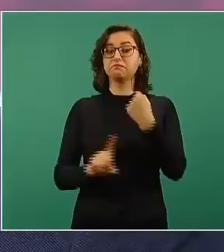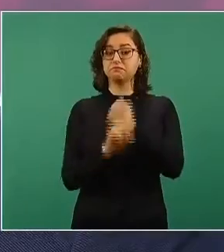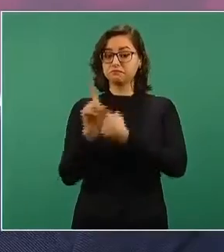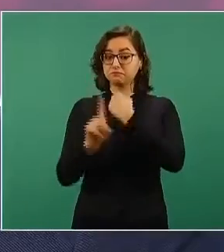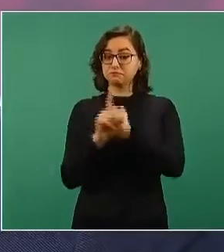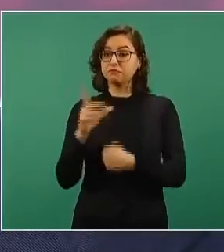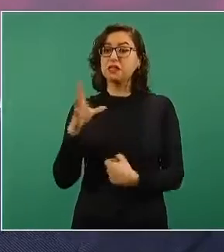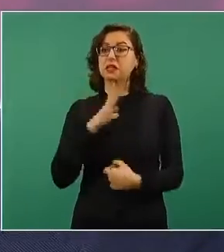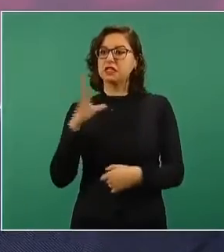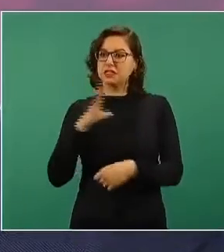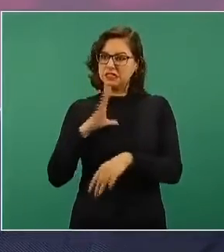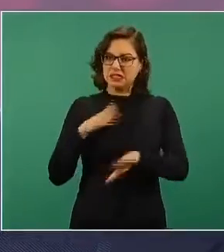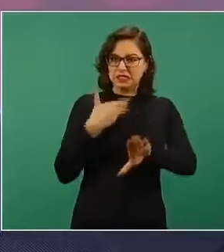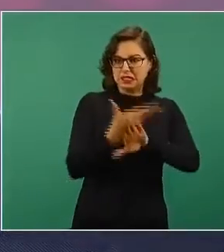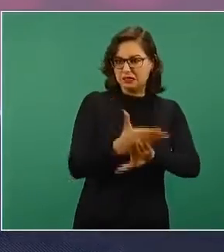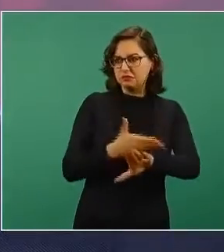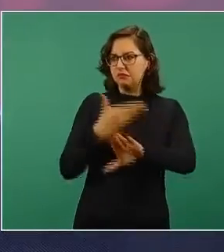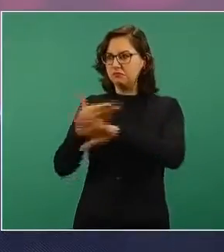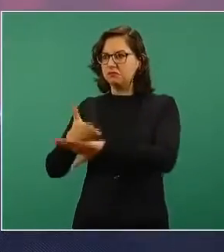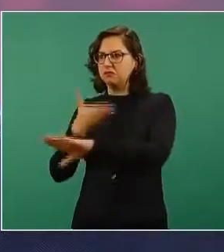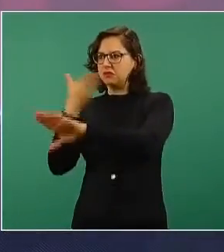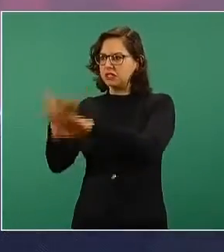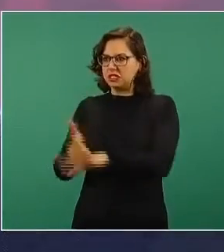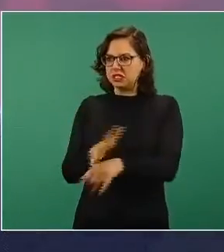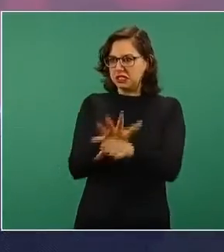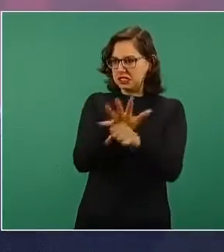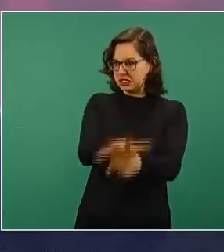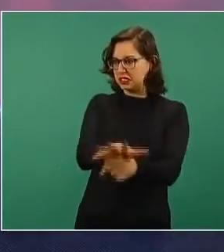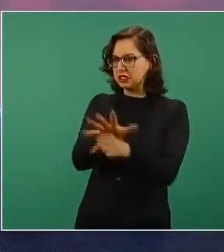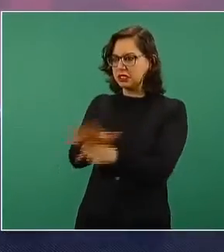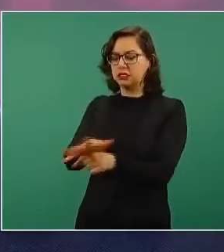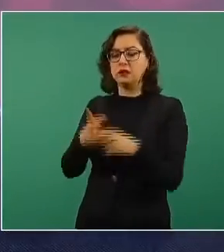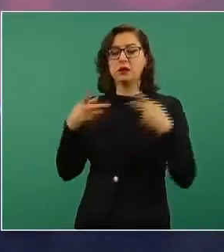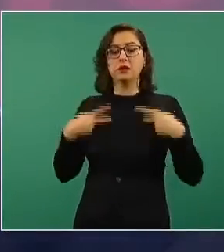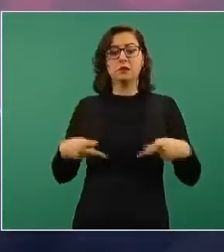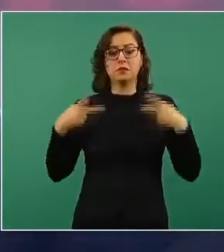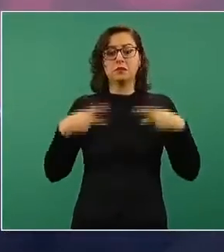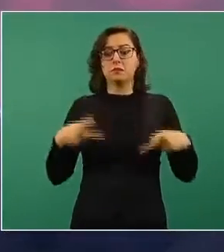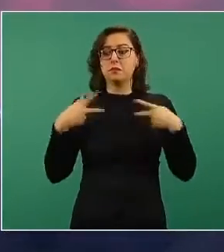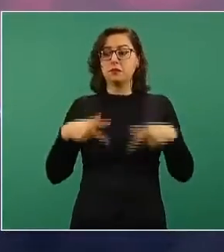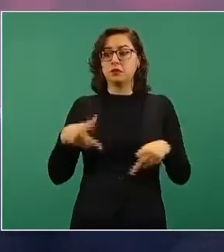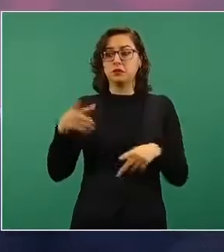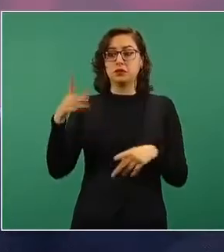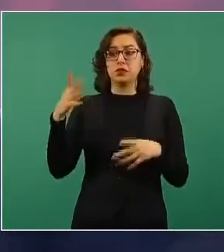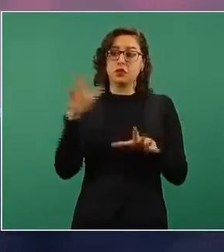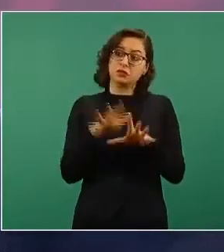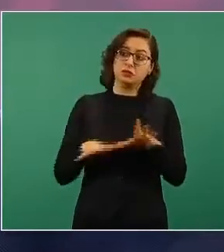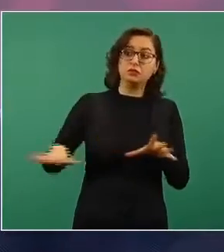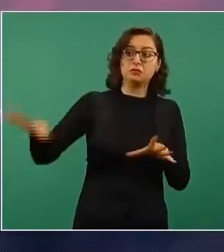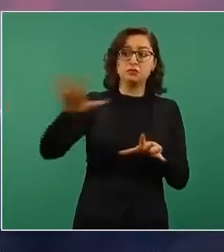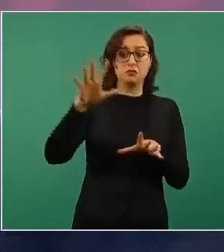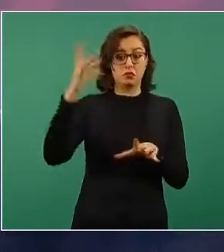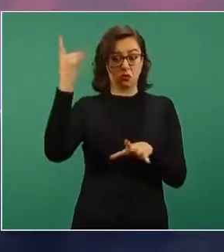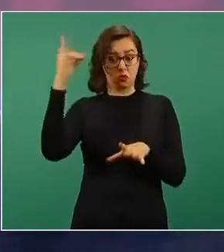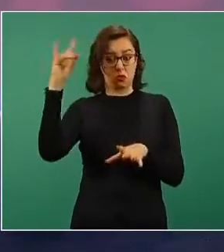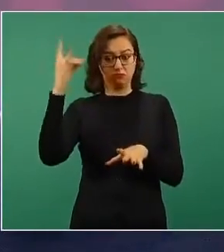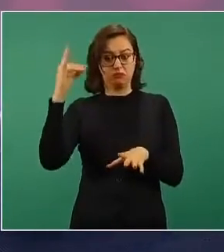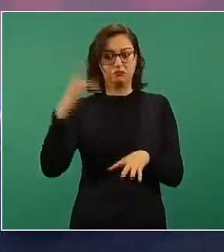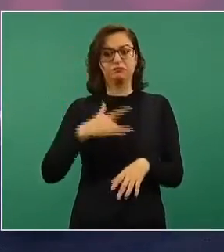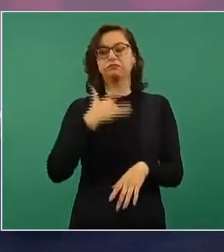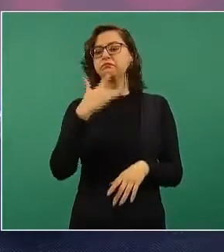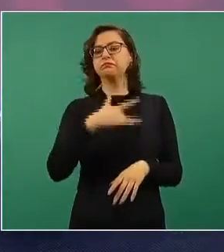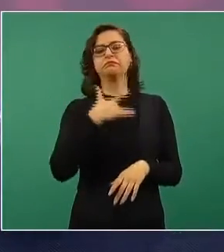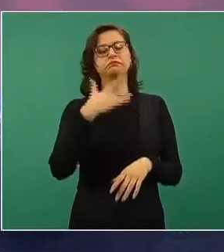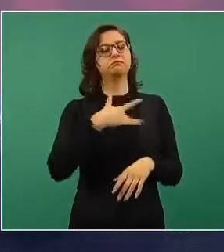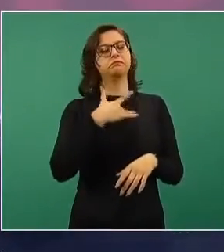el pueblo de Bolivia resolvió el conflicto